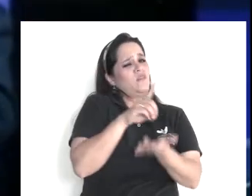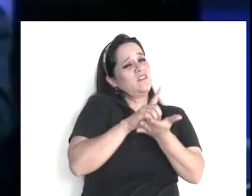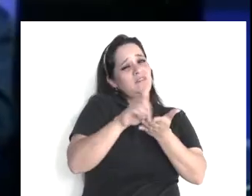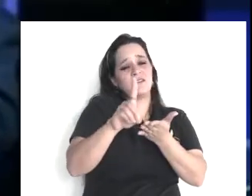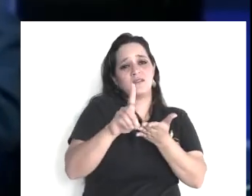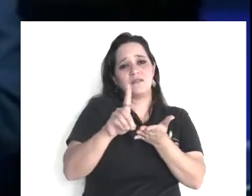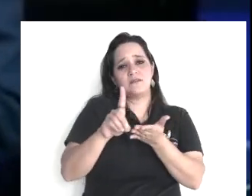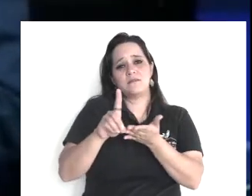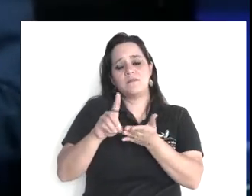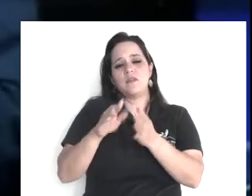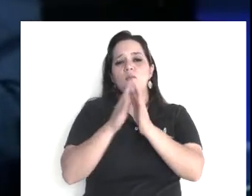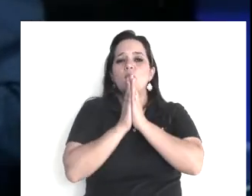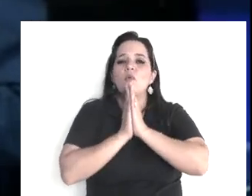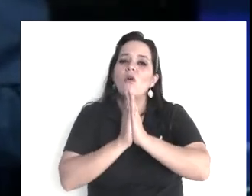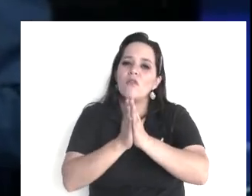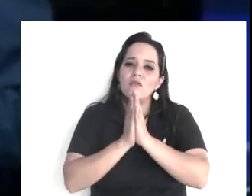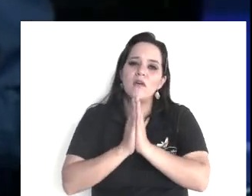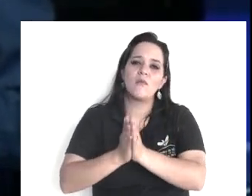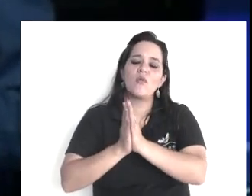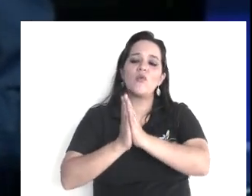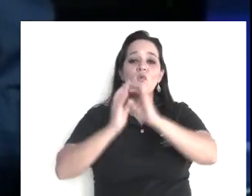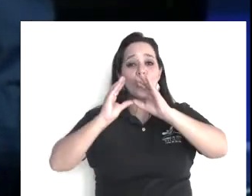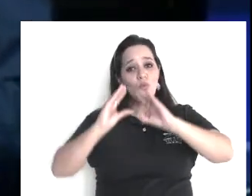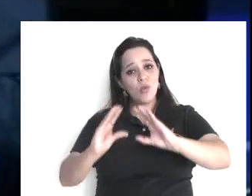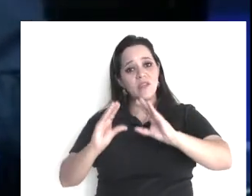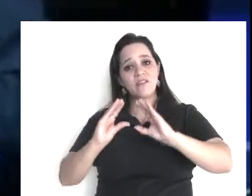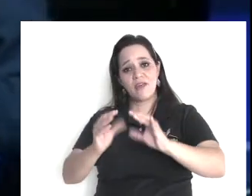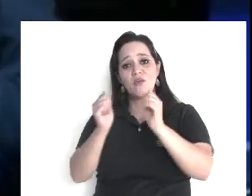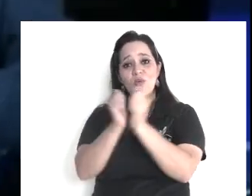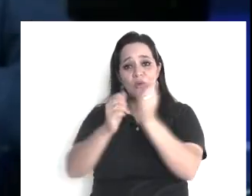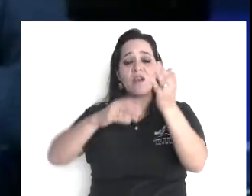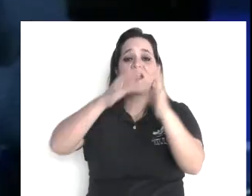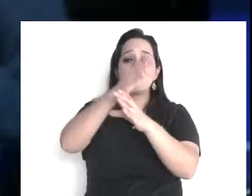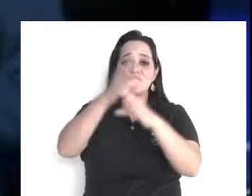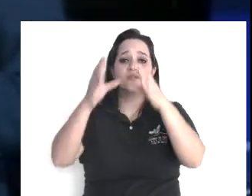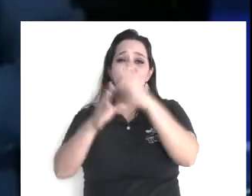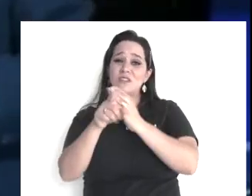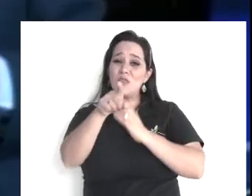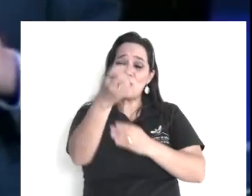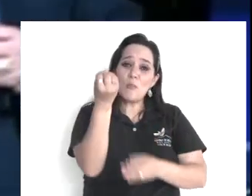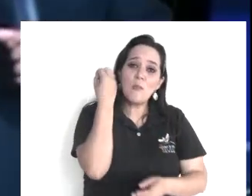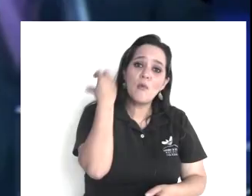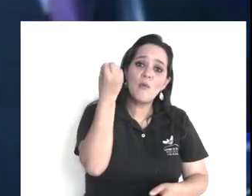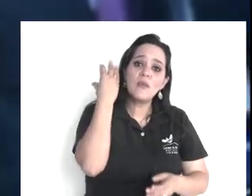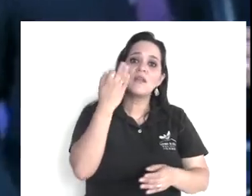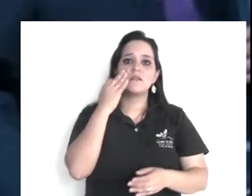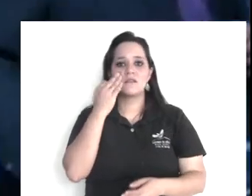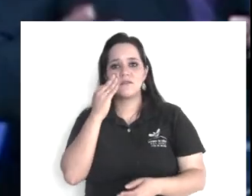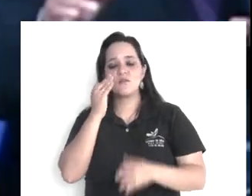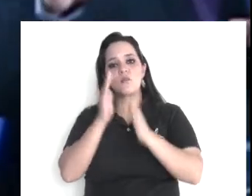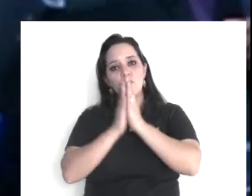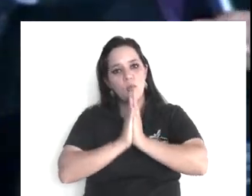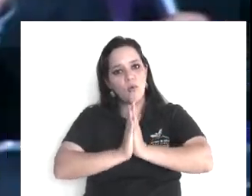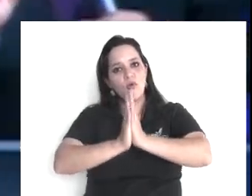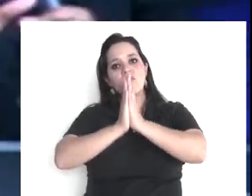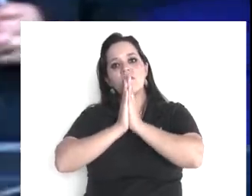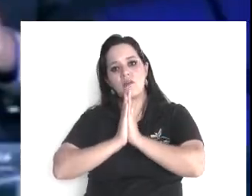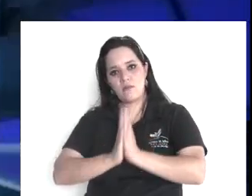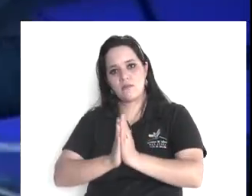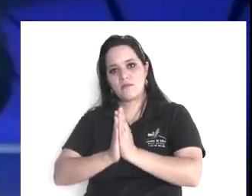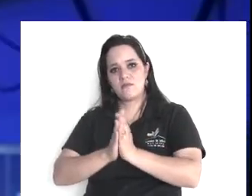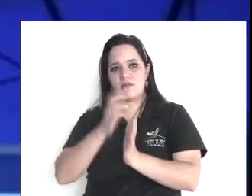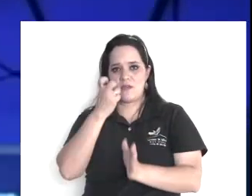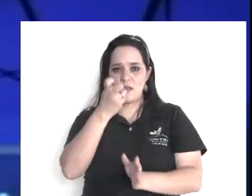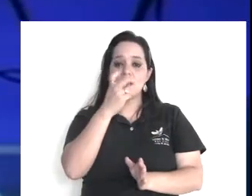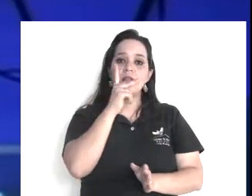procura, medir tus palabras, y tus comentarios, y dejémonos de rumores, hermanos, digo, esto es